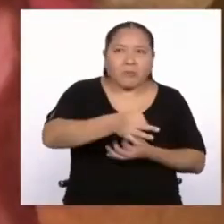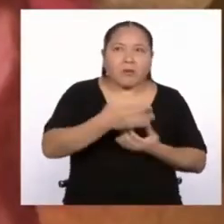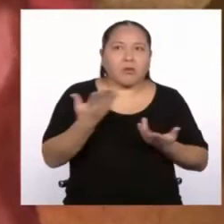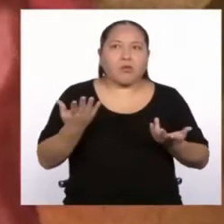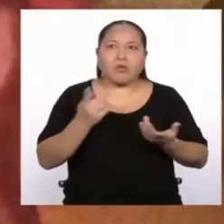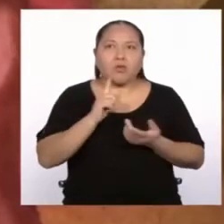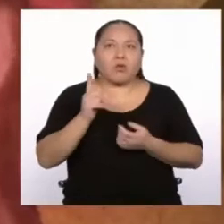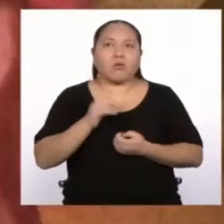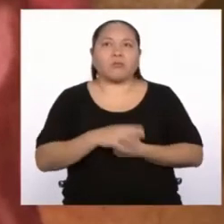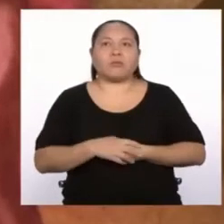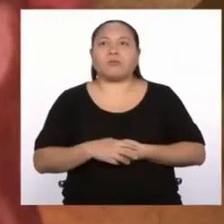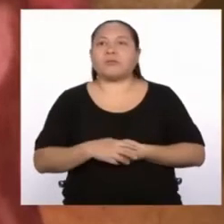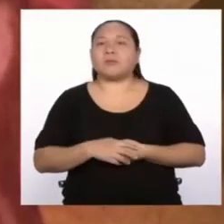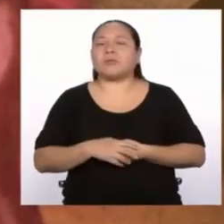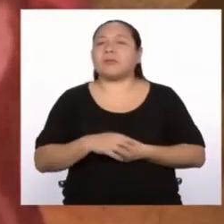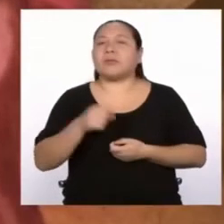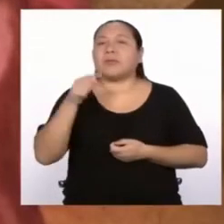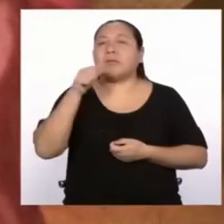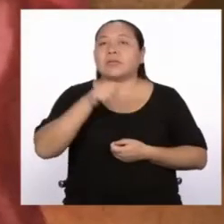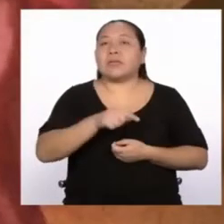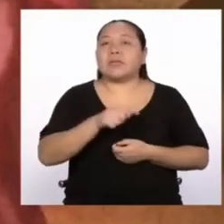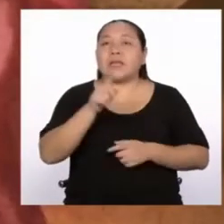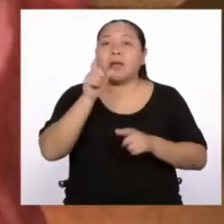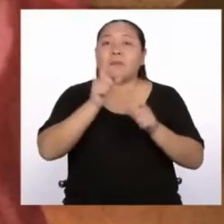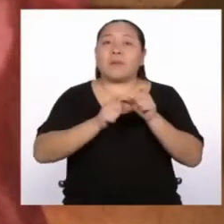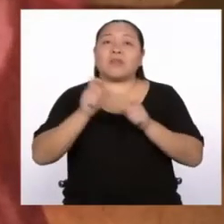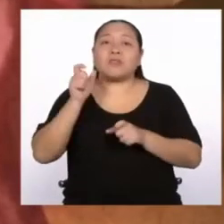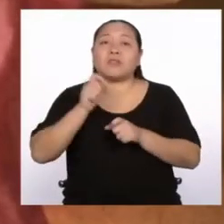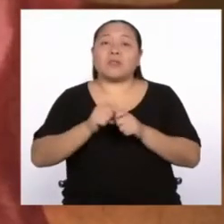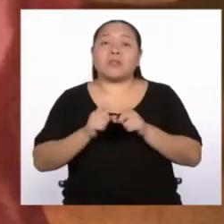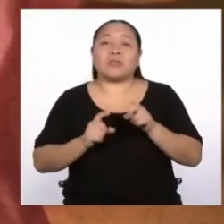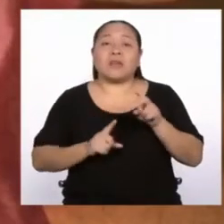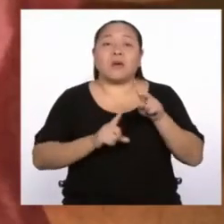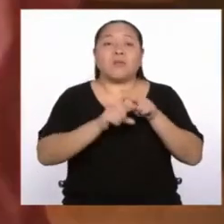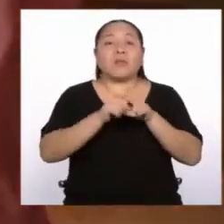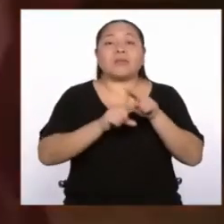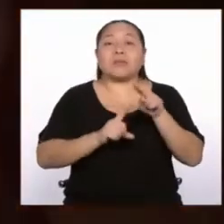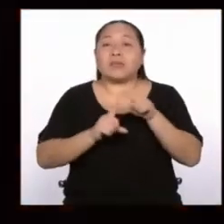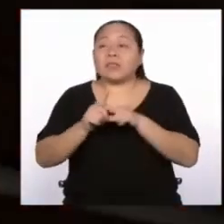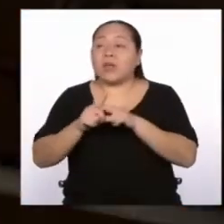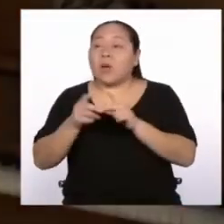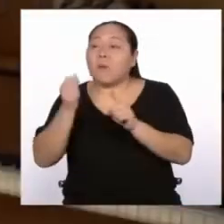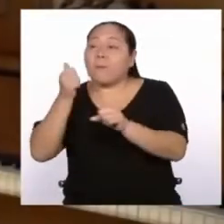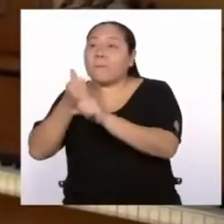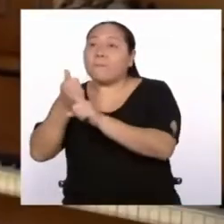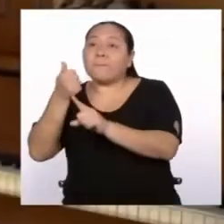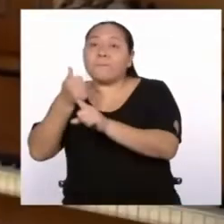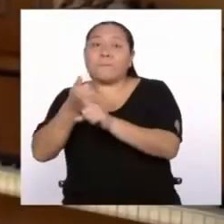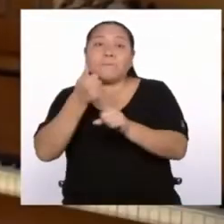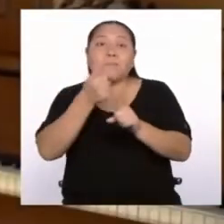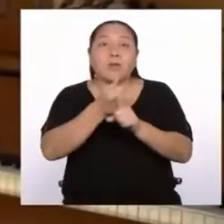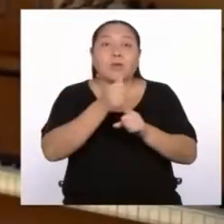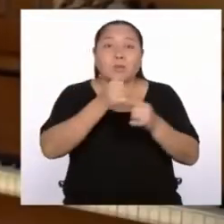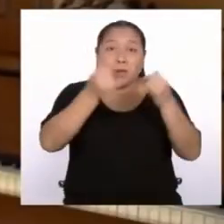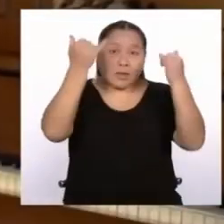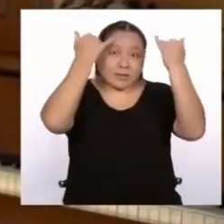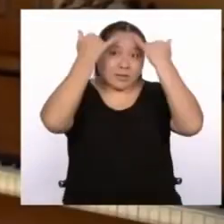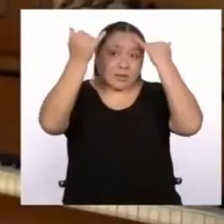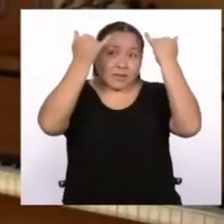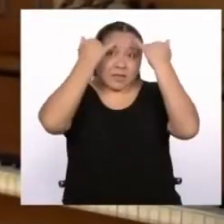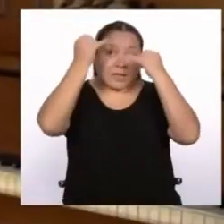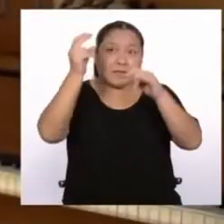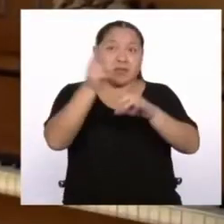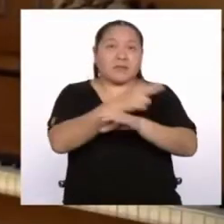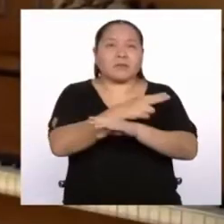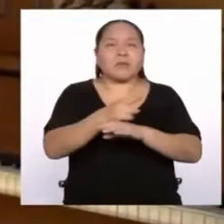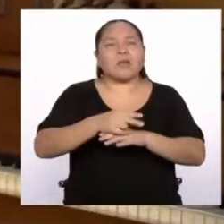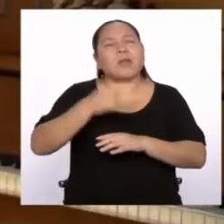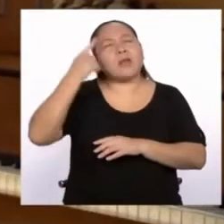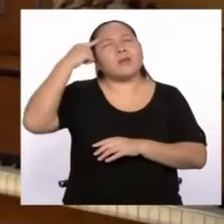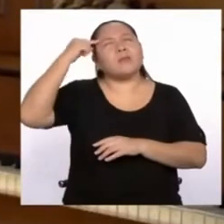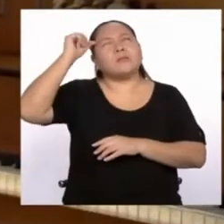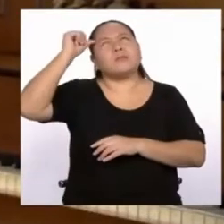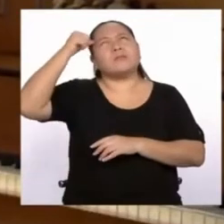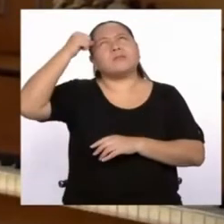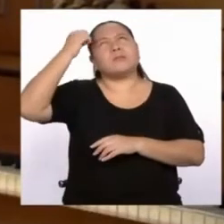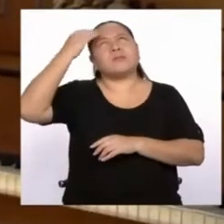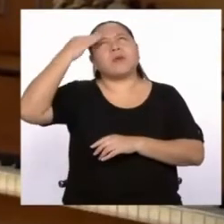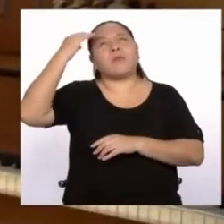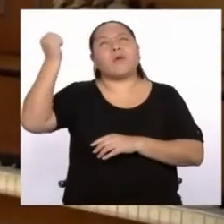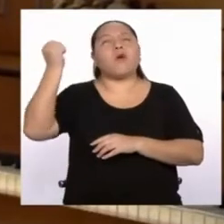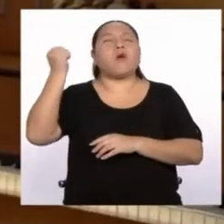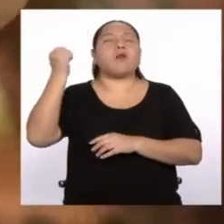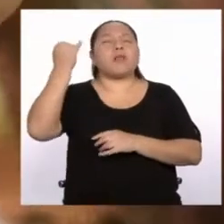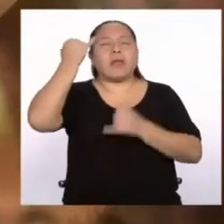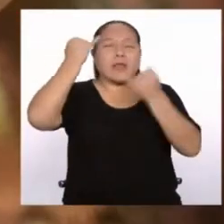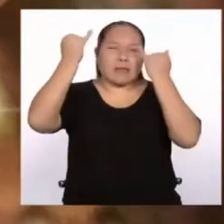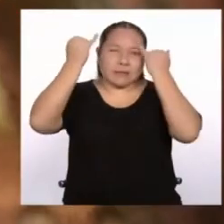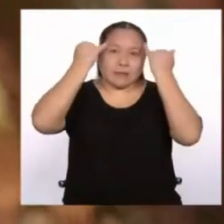el ínterin, la gente en el Perú sacaba arreglos propios del himno nacional, lo tocaba de memoria, había quedado en el imaginario